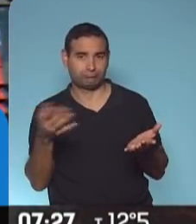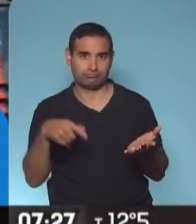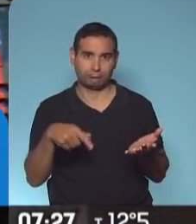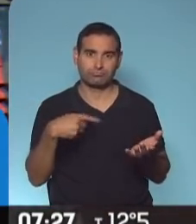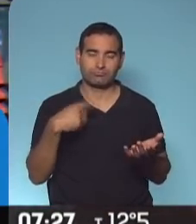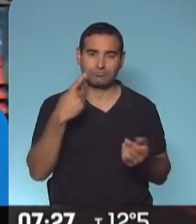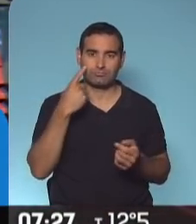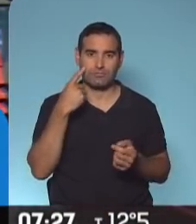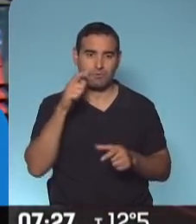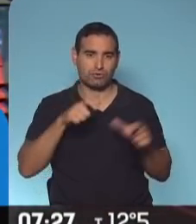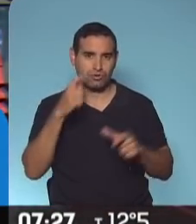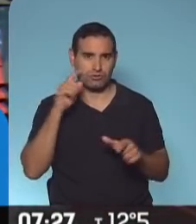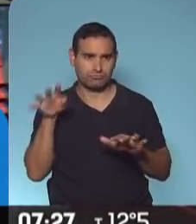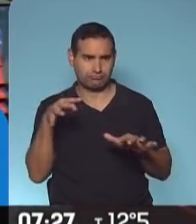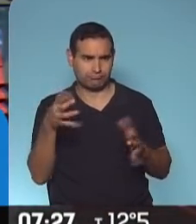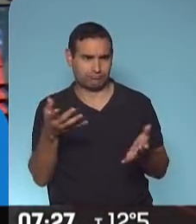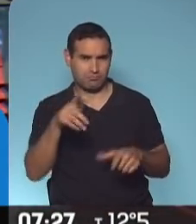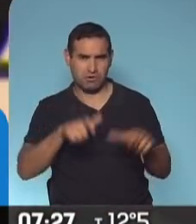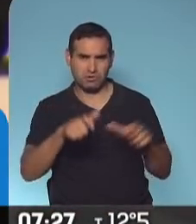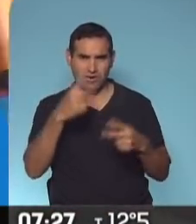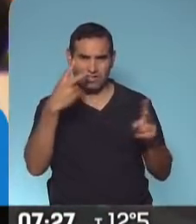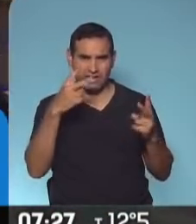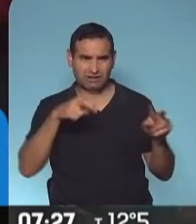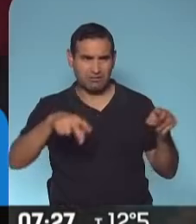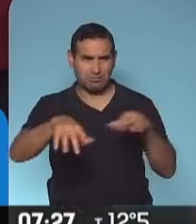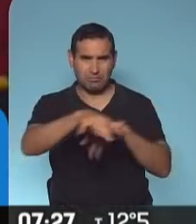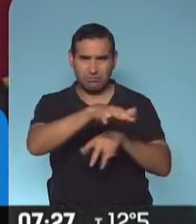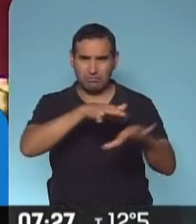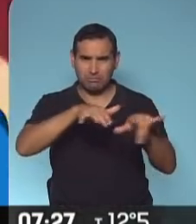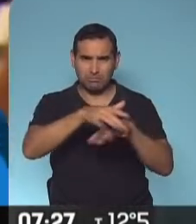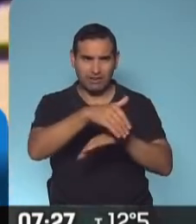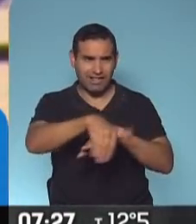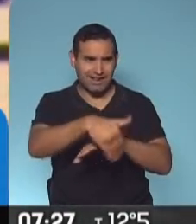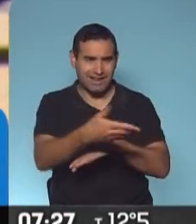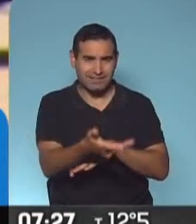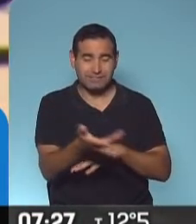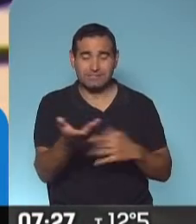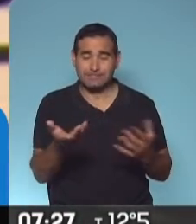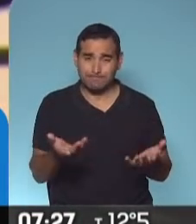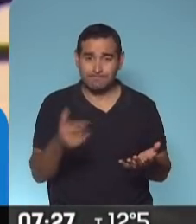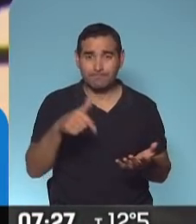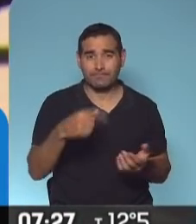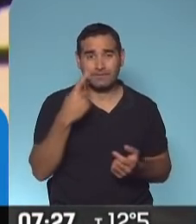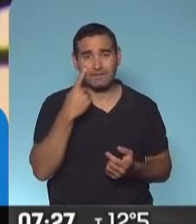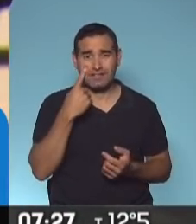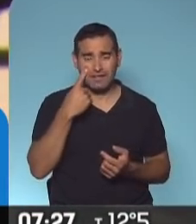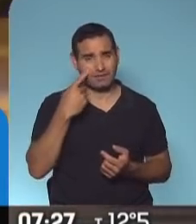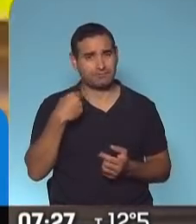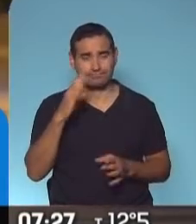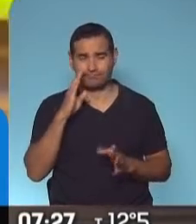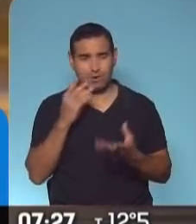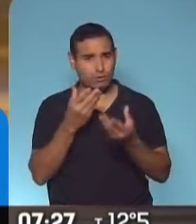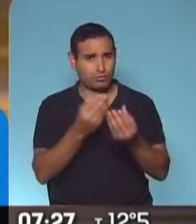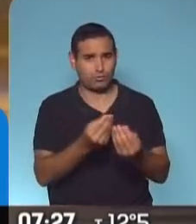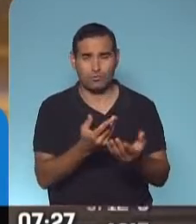atención muy grande de parte de la población nuestra, al ver ciudadanos extranjeros en situación de calle. Así que tomamos la ayuda humanitaria, pudimos